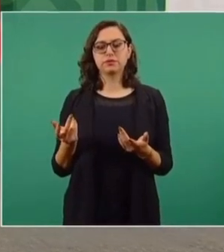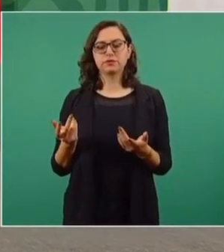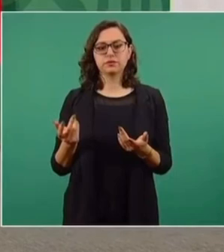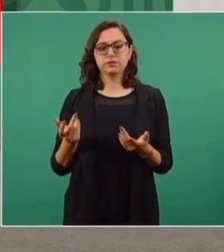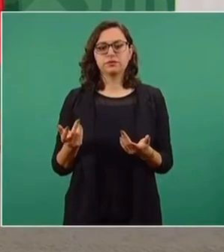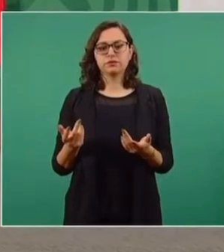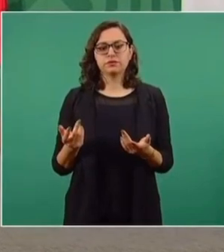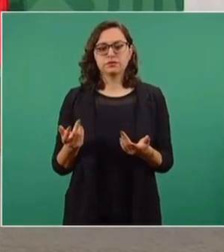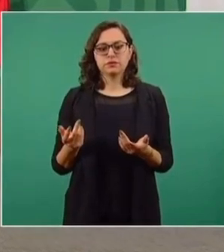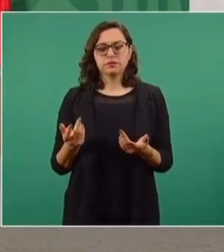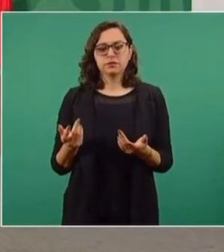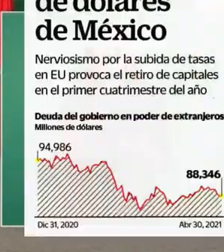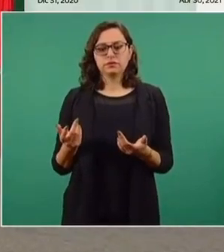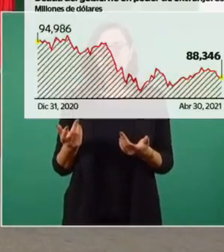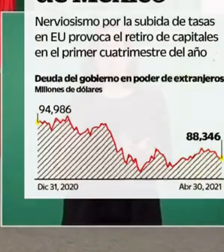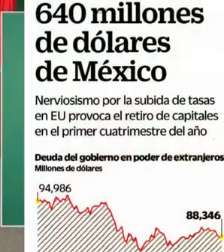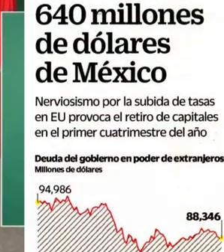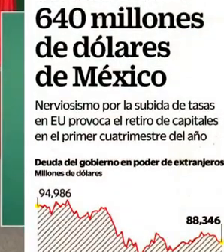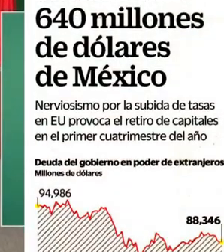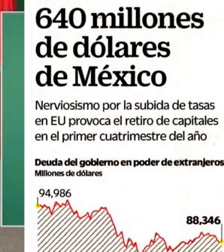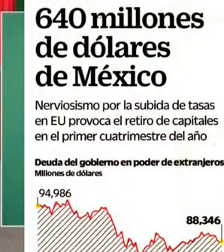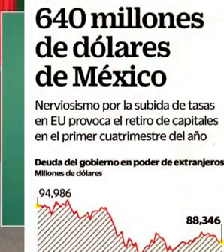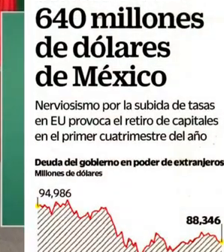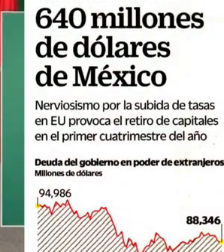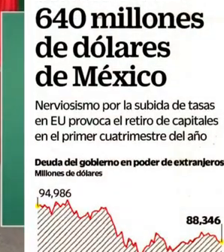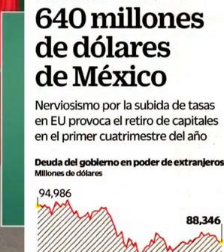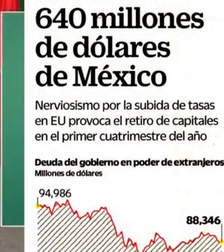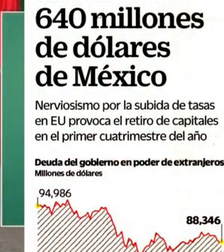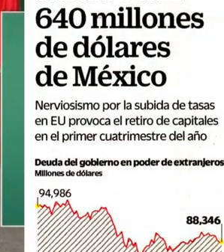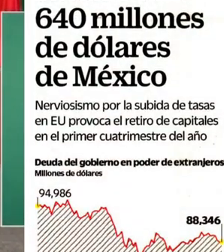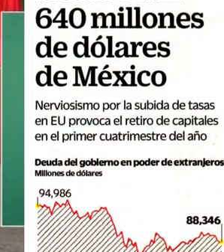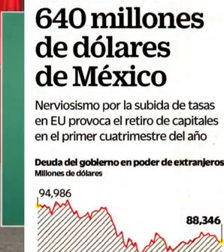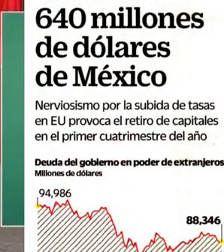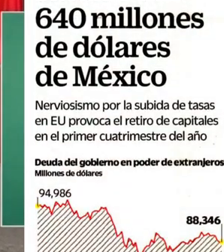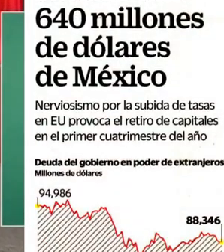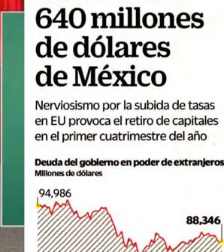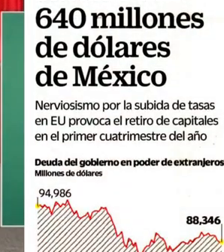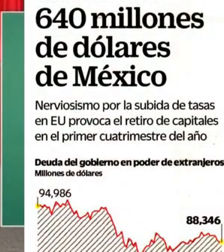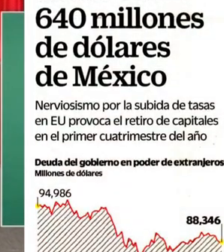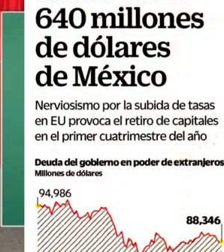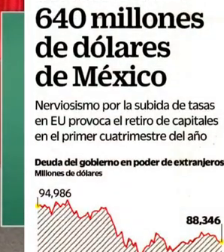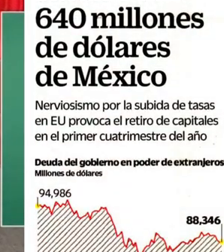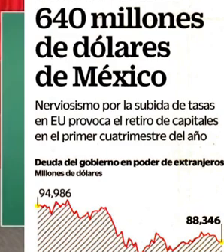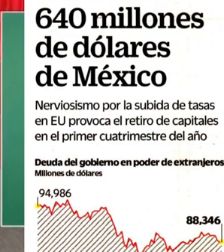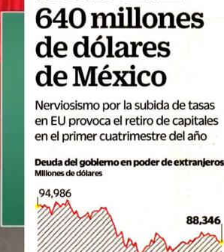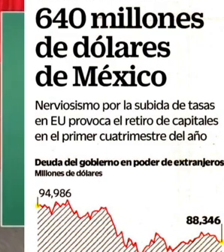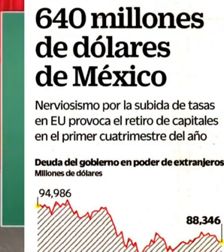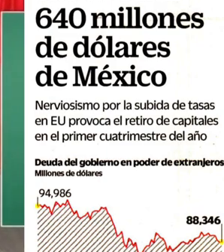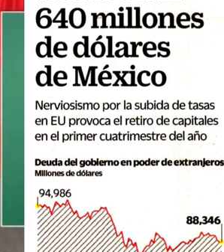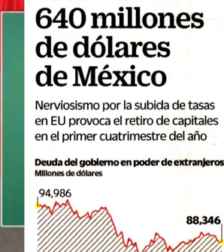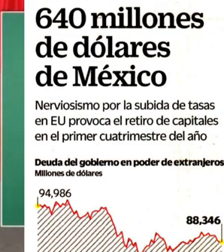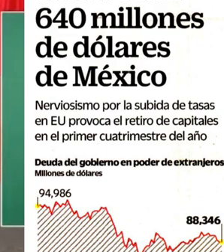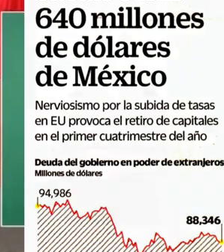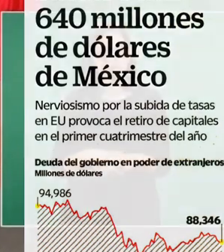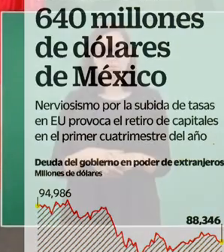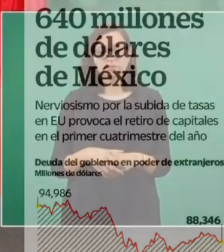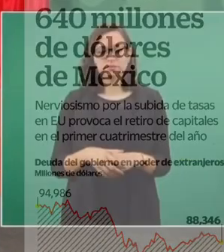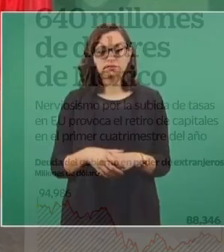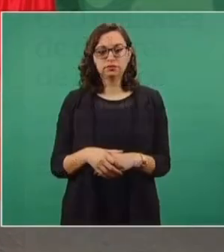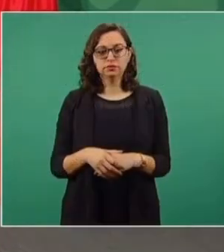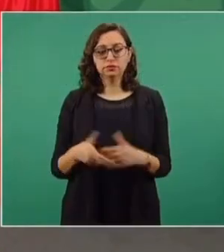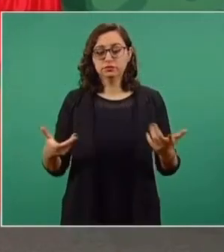está llegando inversión extranjera al país, somos los socios comerciales